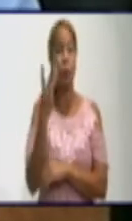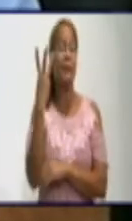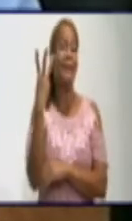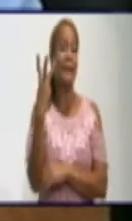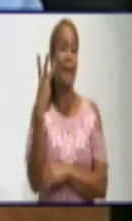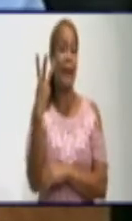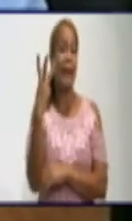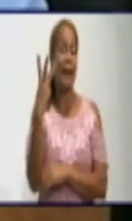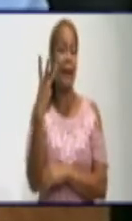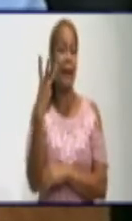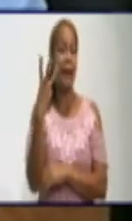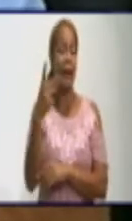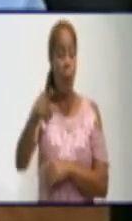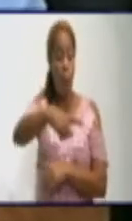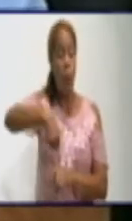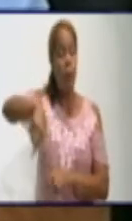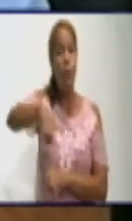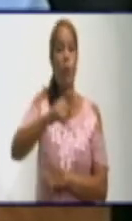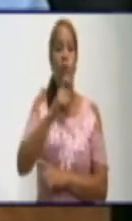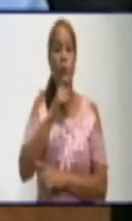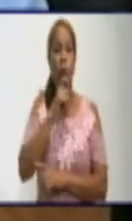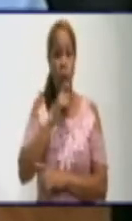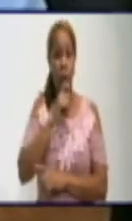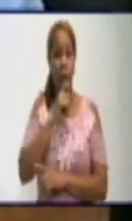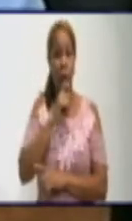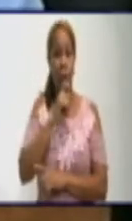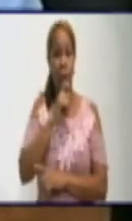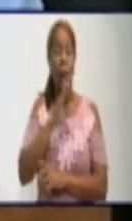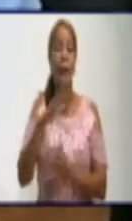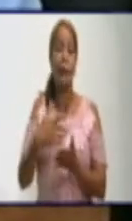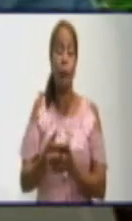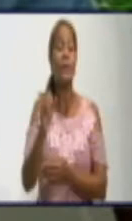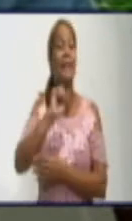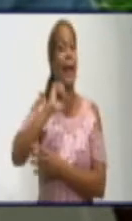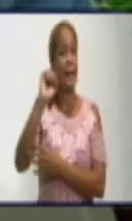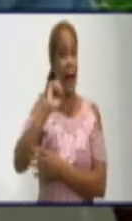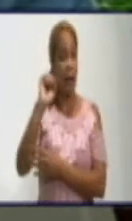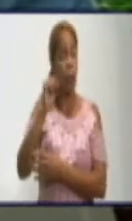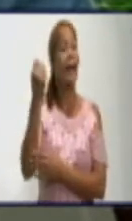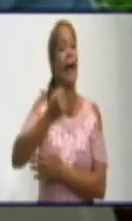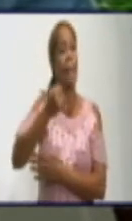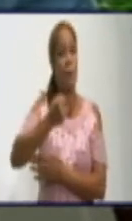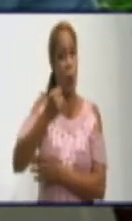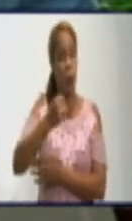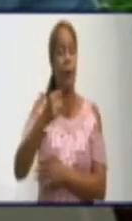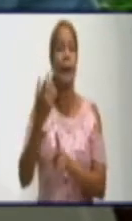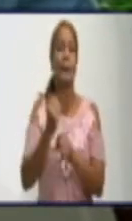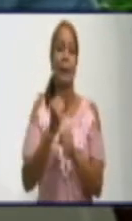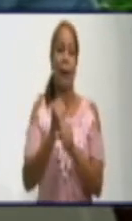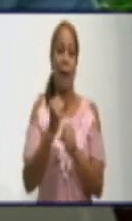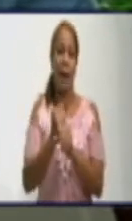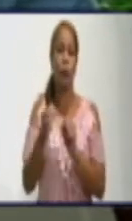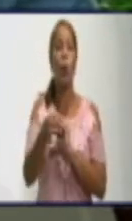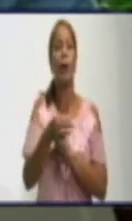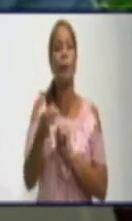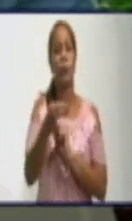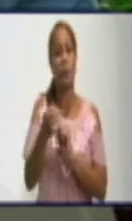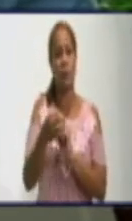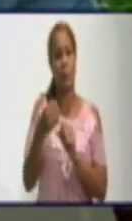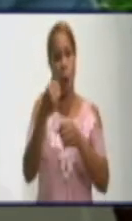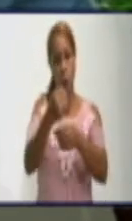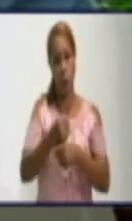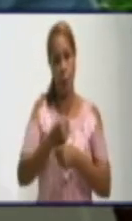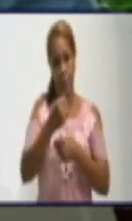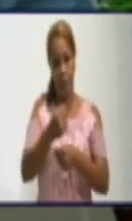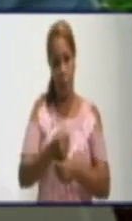y el carro hoy está trabajando en pilón. O sea que la afectación se ha venido cogiendo, se ha ido trabajando a partir de la propia